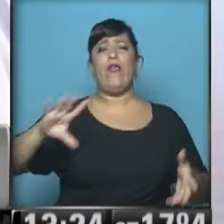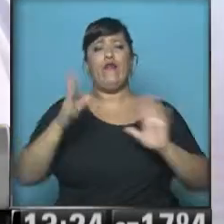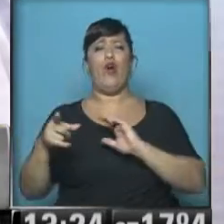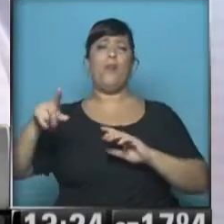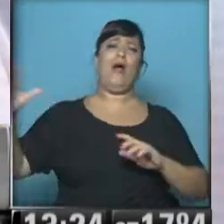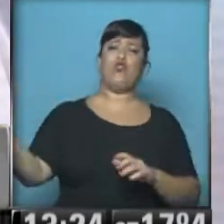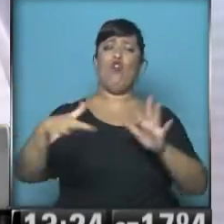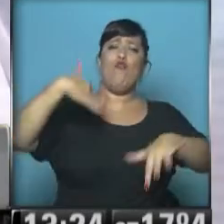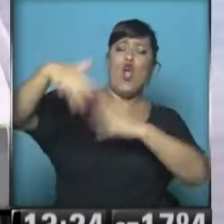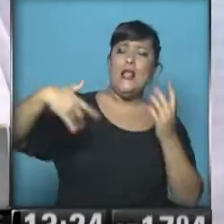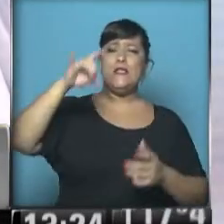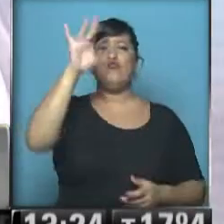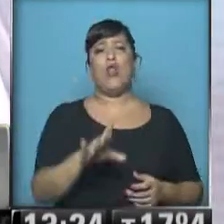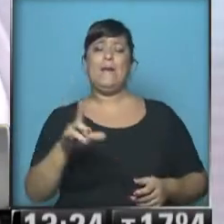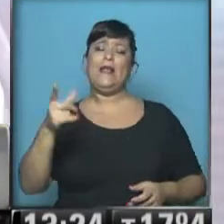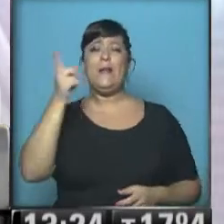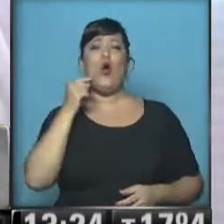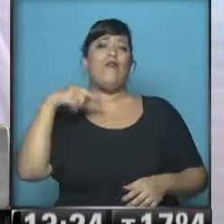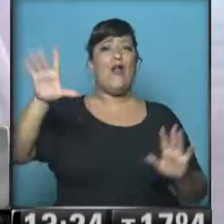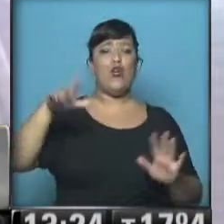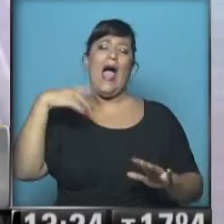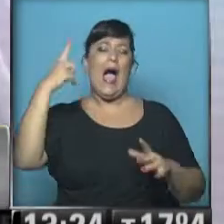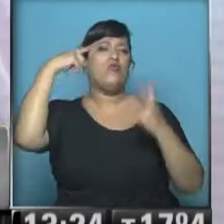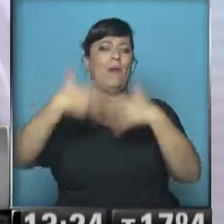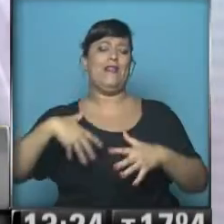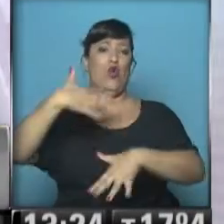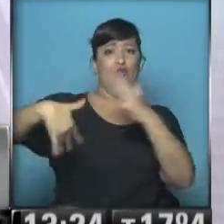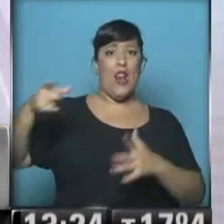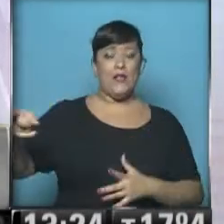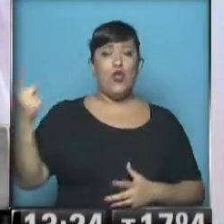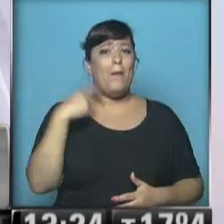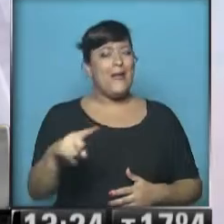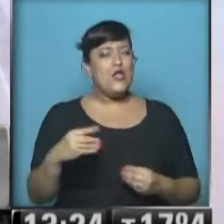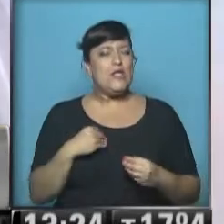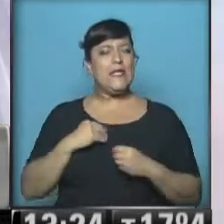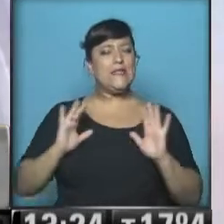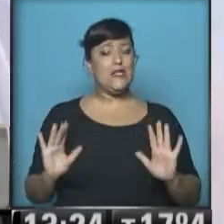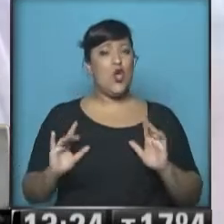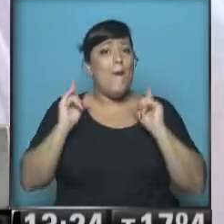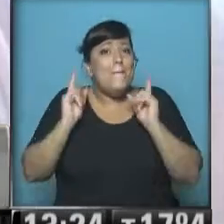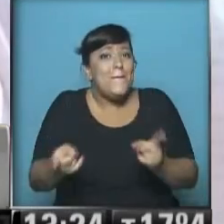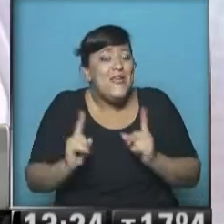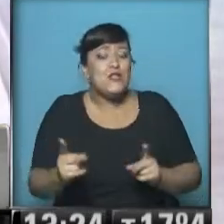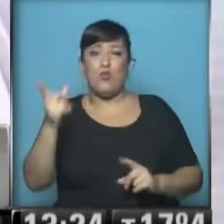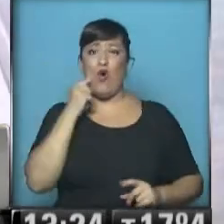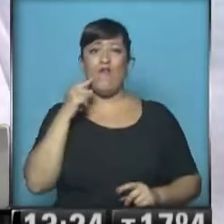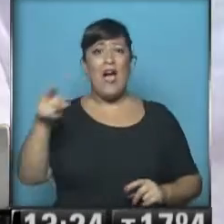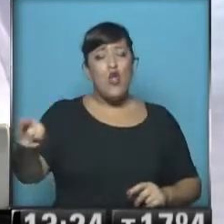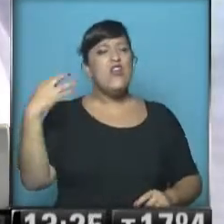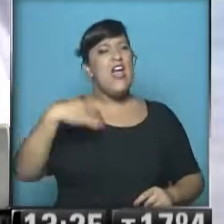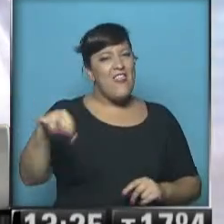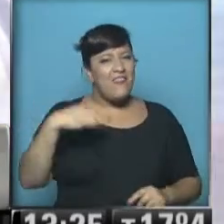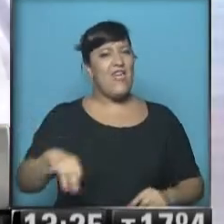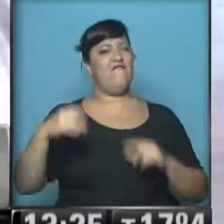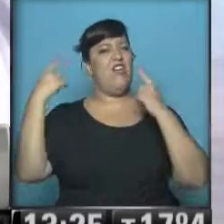violentos solo porque somos varones. Y la sensación que tenemos es que son los propios varones los que tienen que empezar a